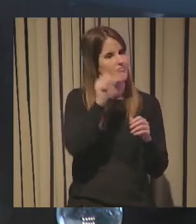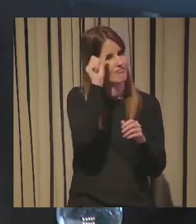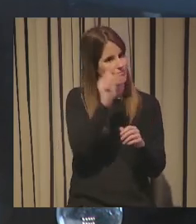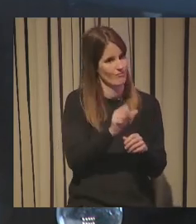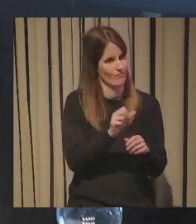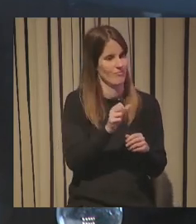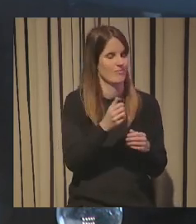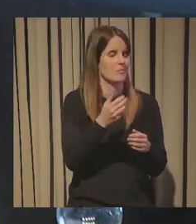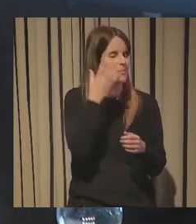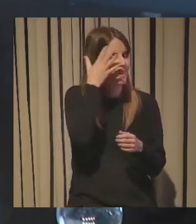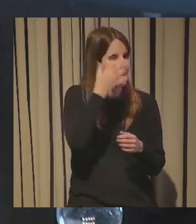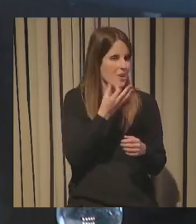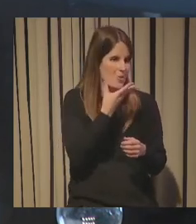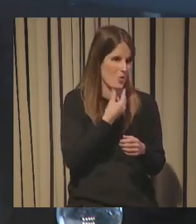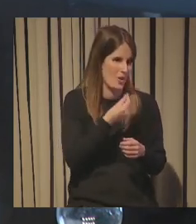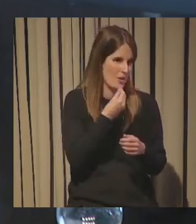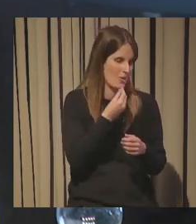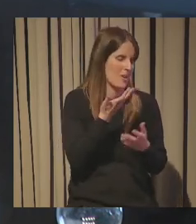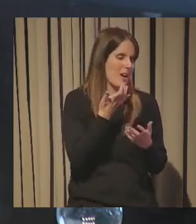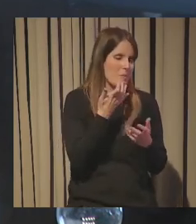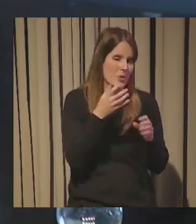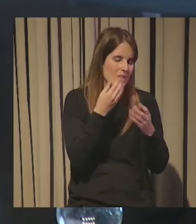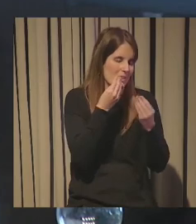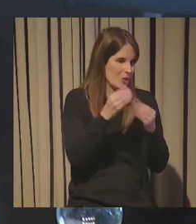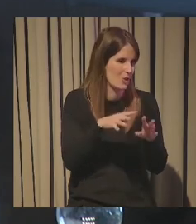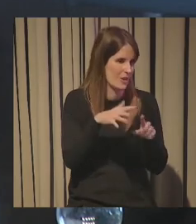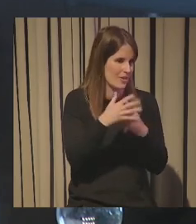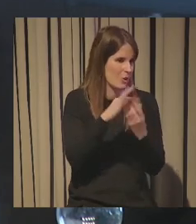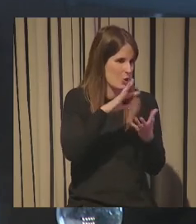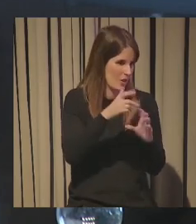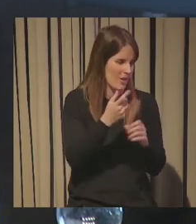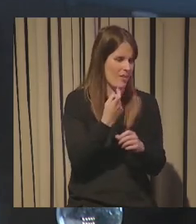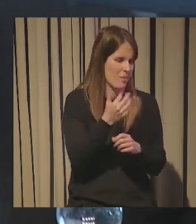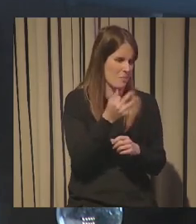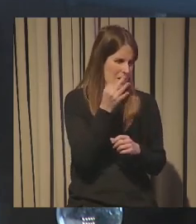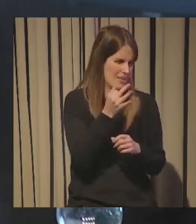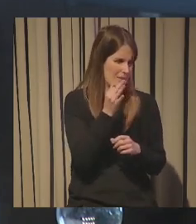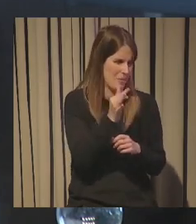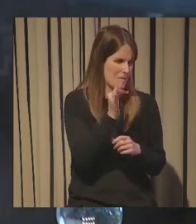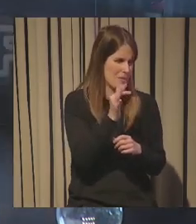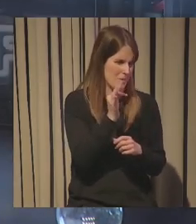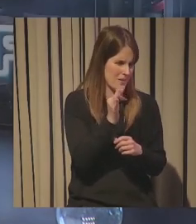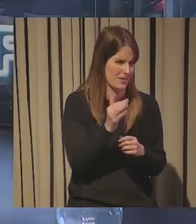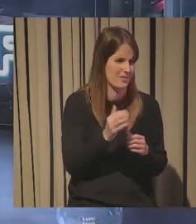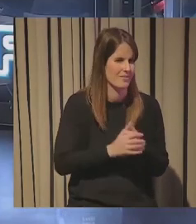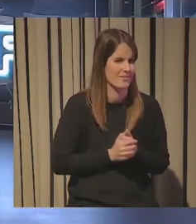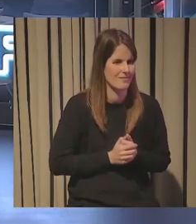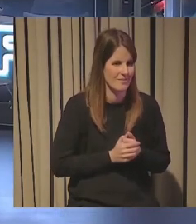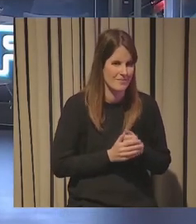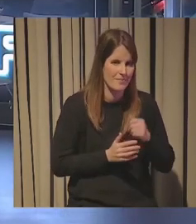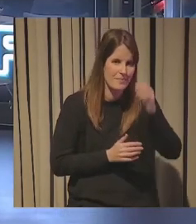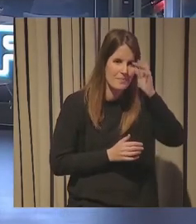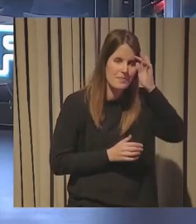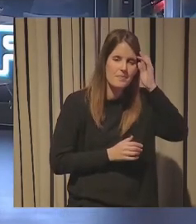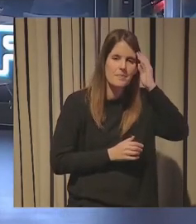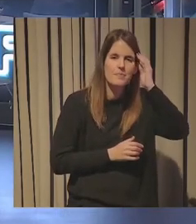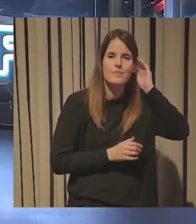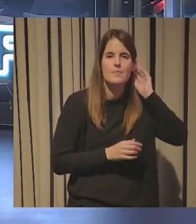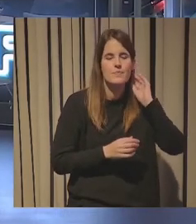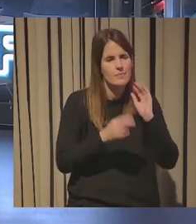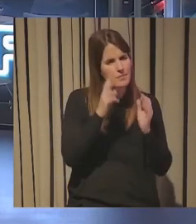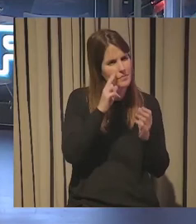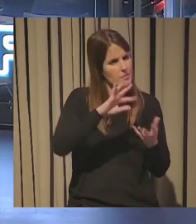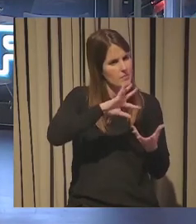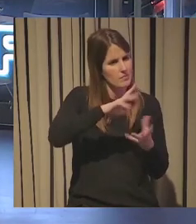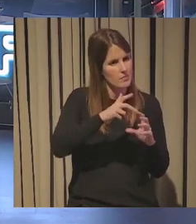Teleberry y yo creo que es algo que a lo mejor deberían hacer un poquito más sí bueno de hecho creo que sí que he visto que hay un informativo